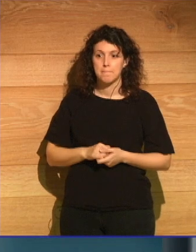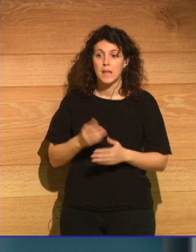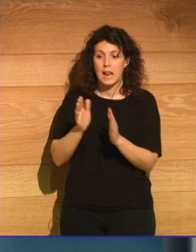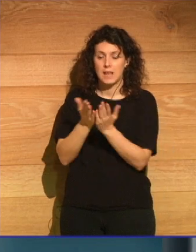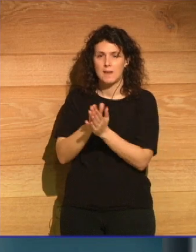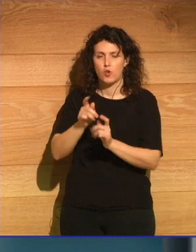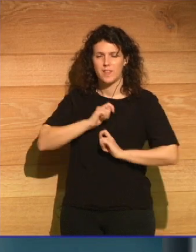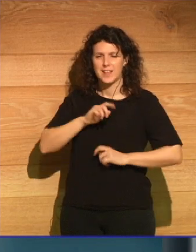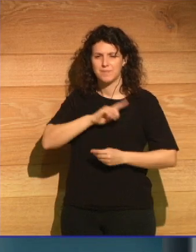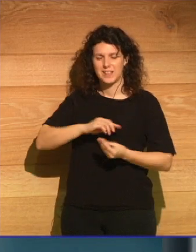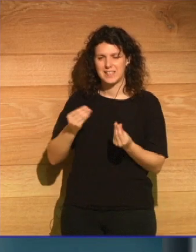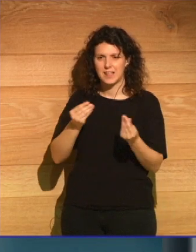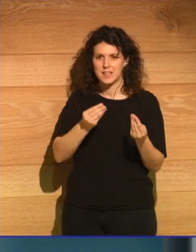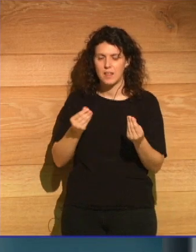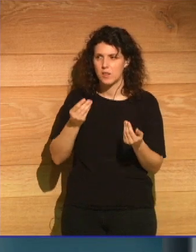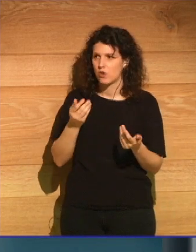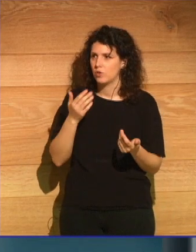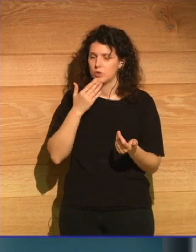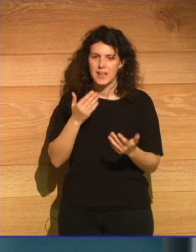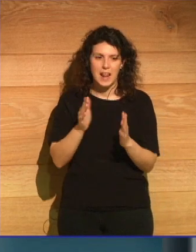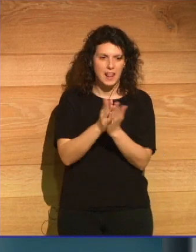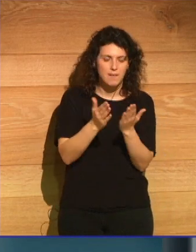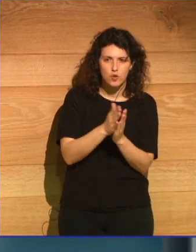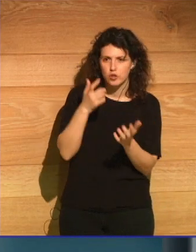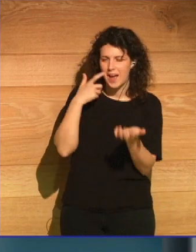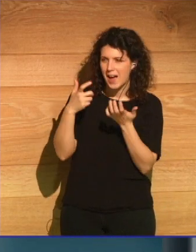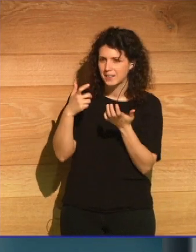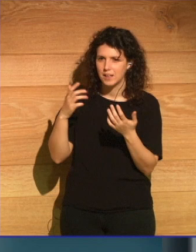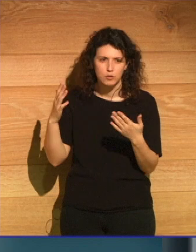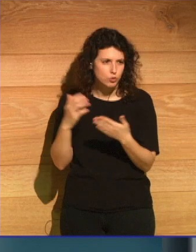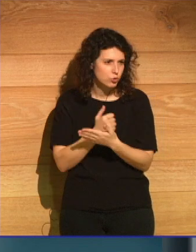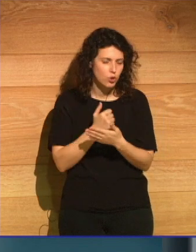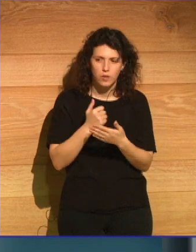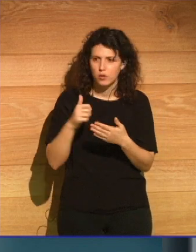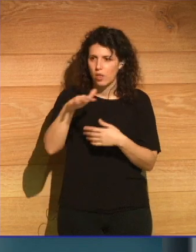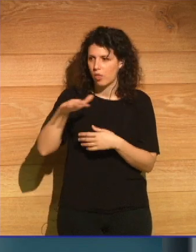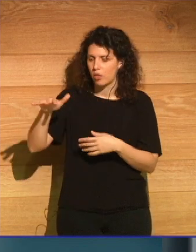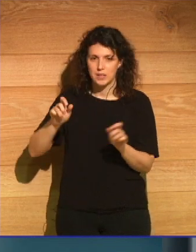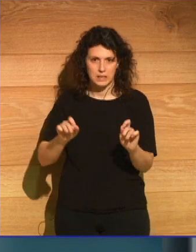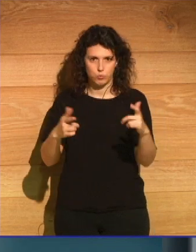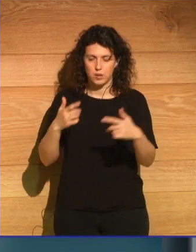sensación de que ves libros, arte, en todas partes en la naturaleza. Por ejemplo,